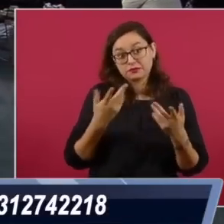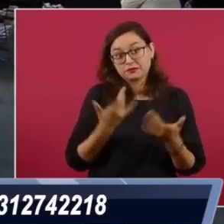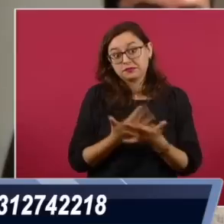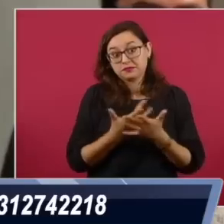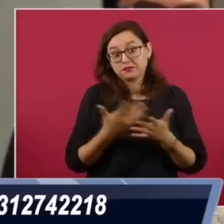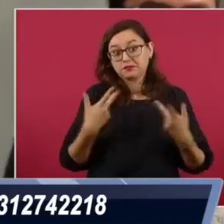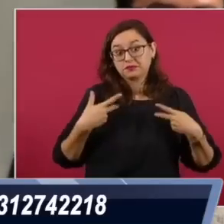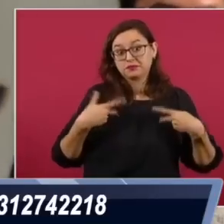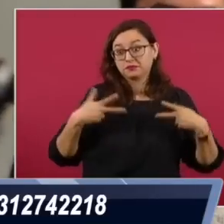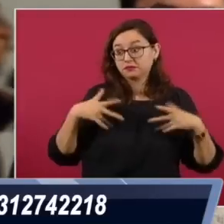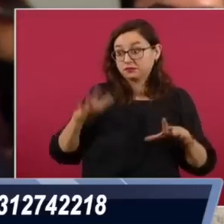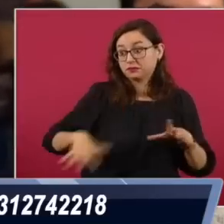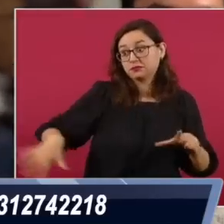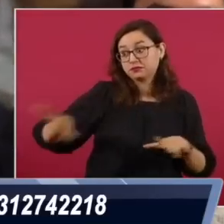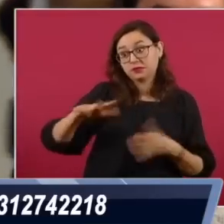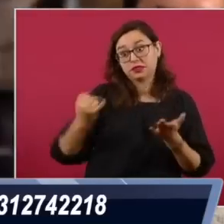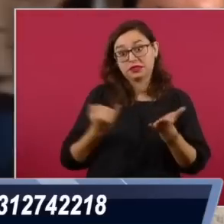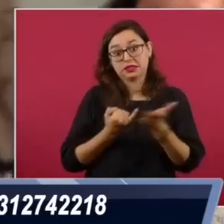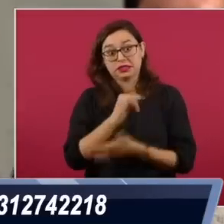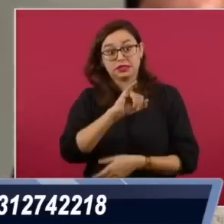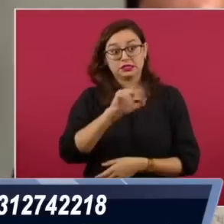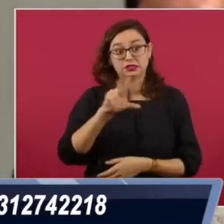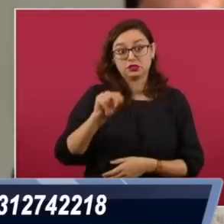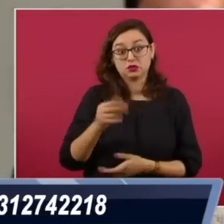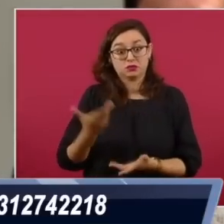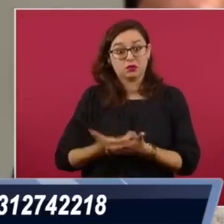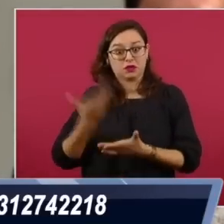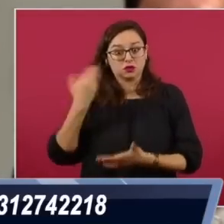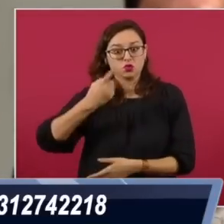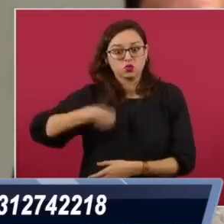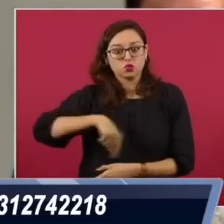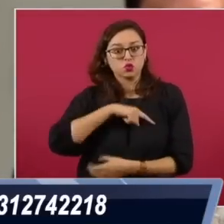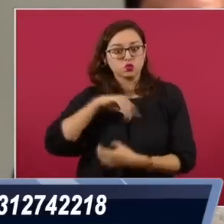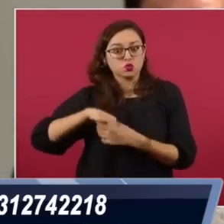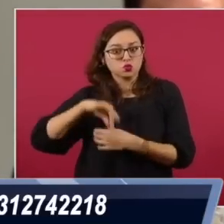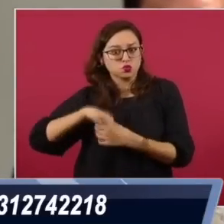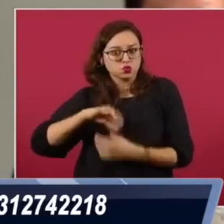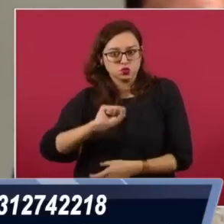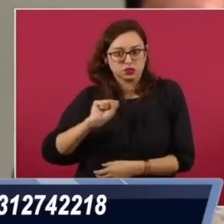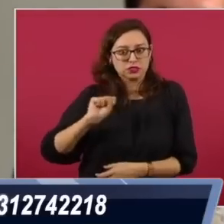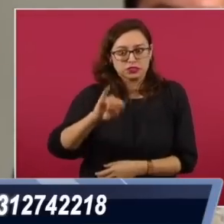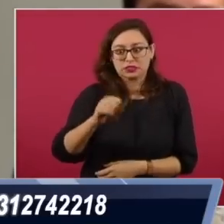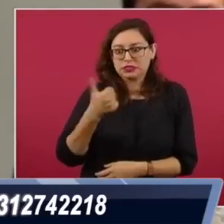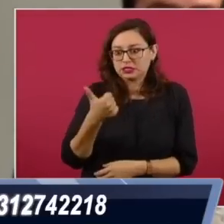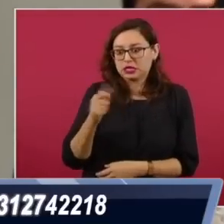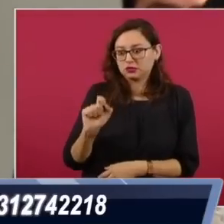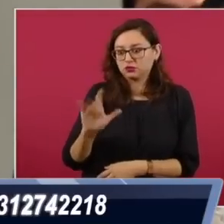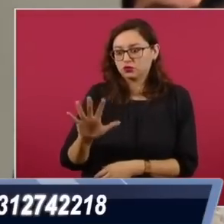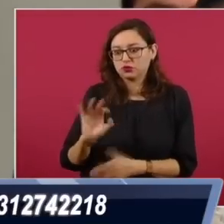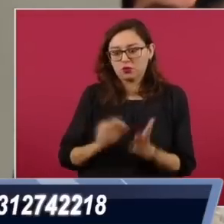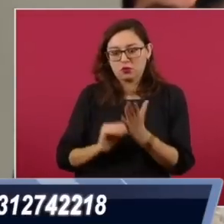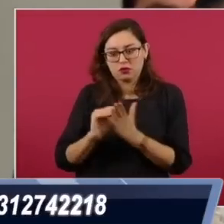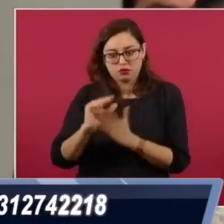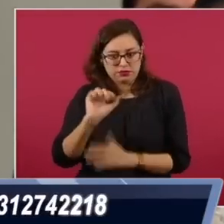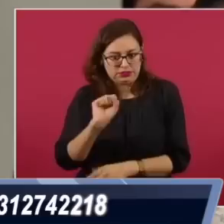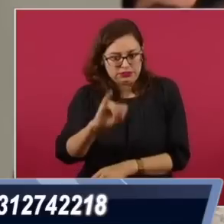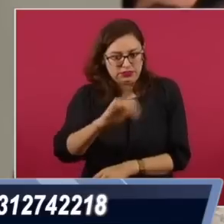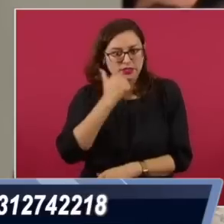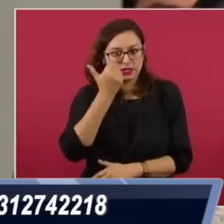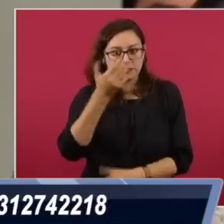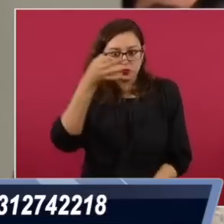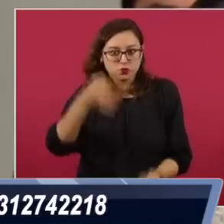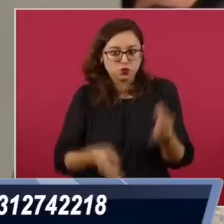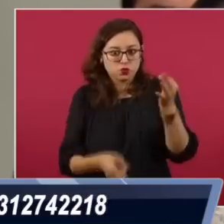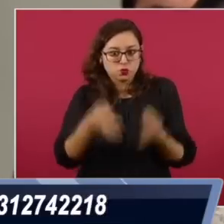6.5 millones de personas votamos en esa consulta popular porque si se les enjuiciara o se les